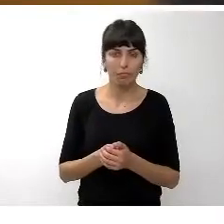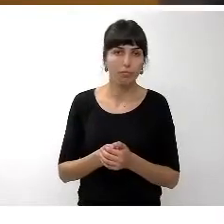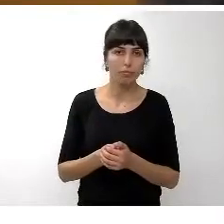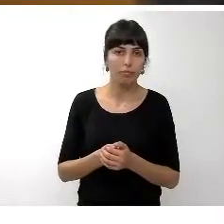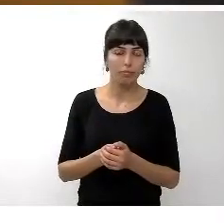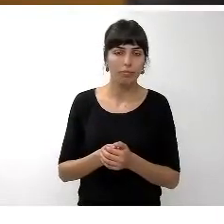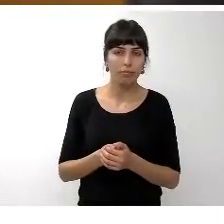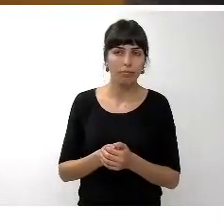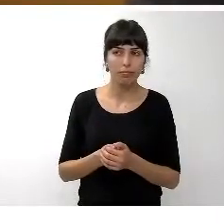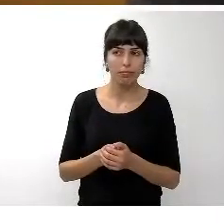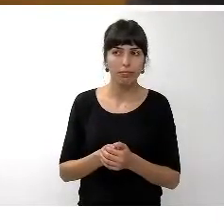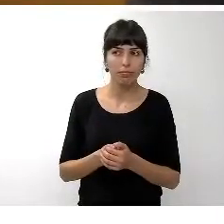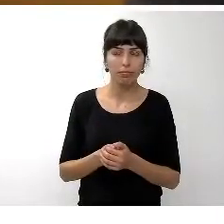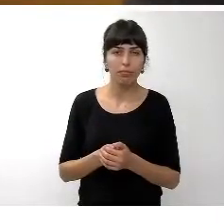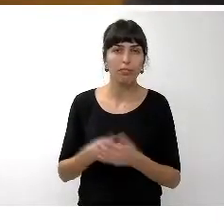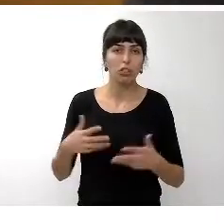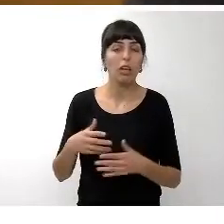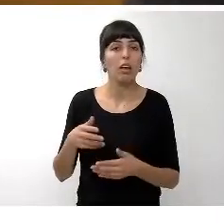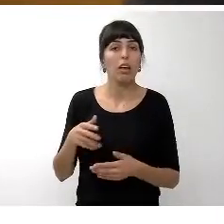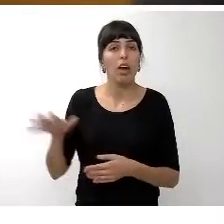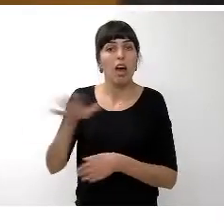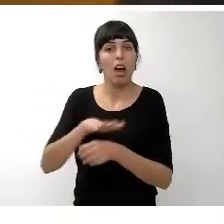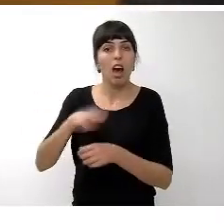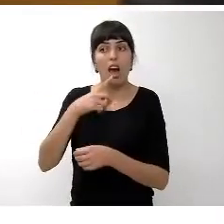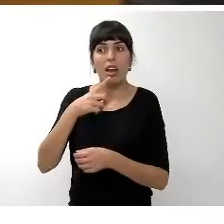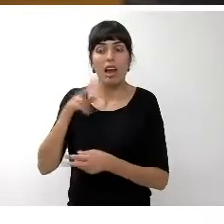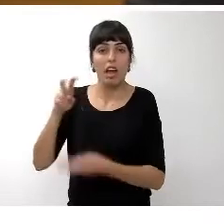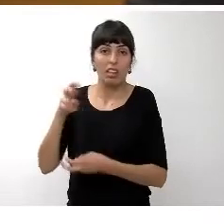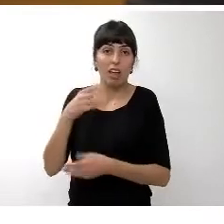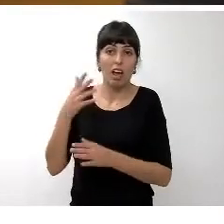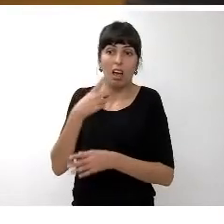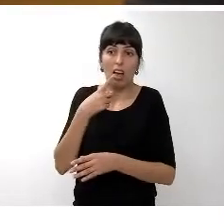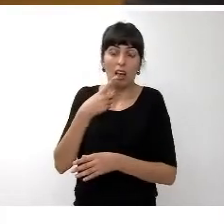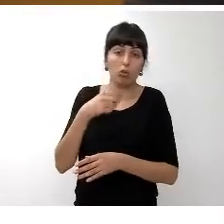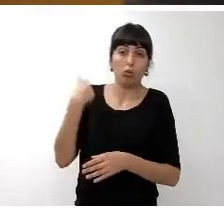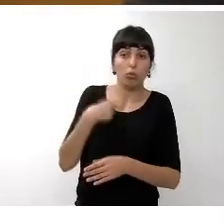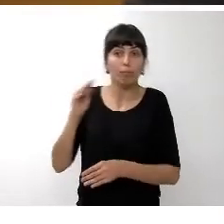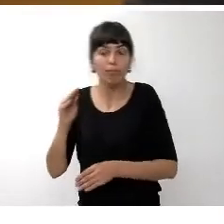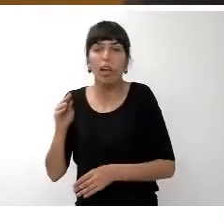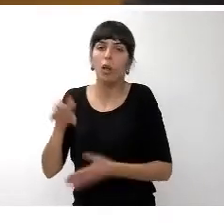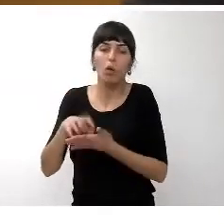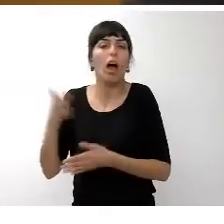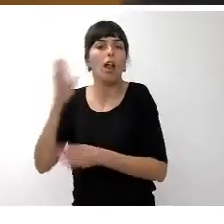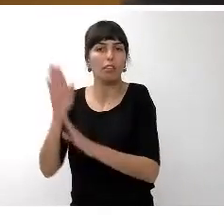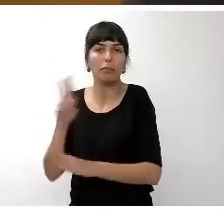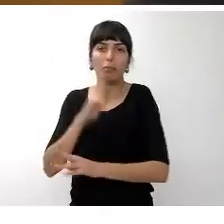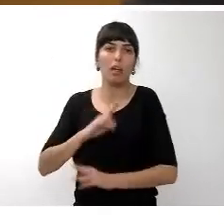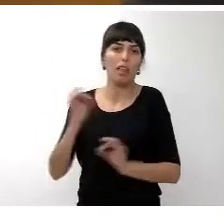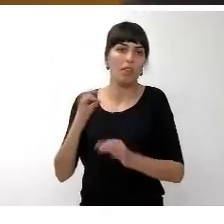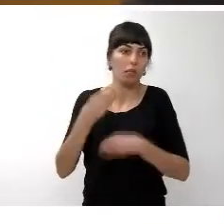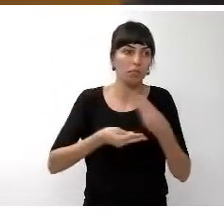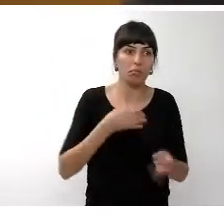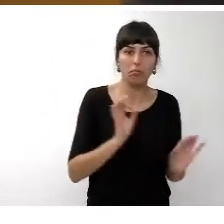conformado la obligación de incorporar al endeudamiento de la corporación ¿de acuerdo? el porcentaje el que en el presupuesto del